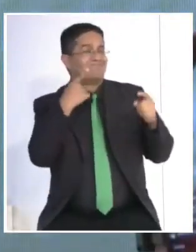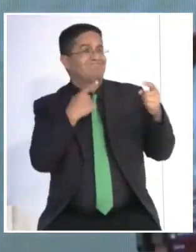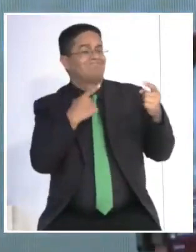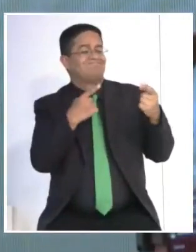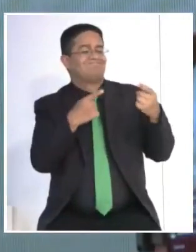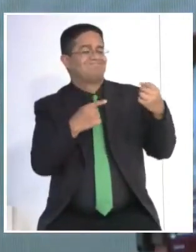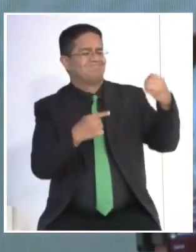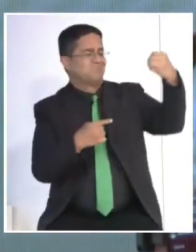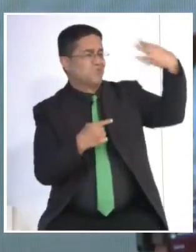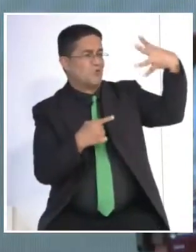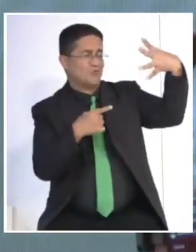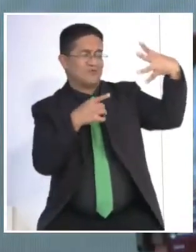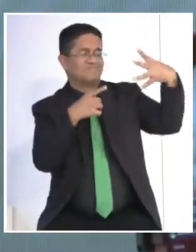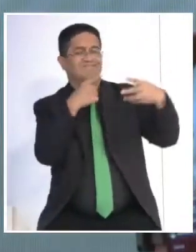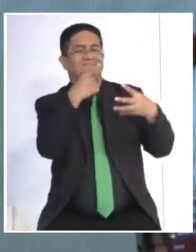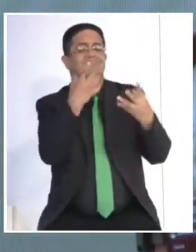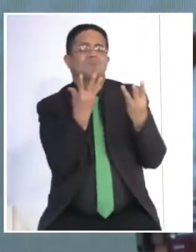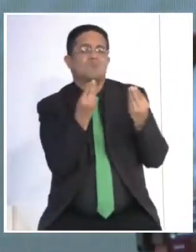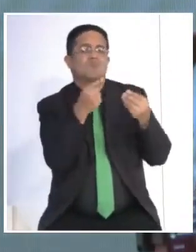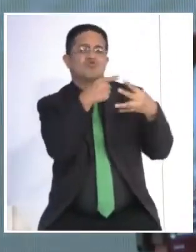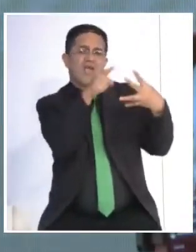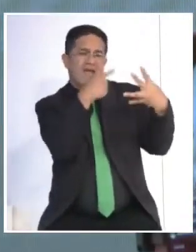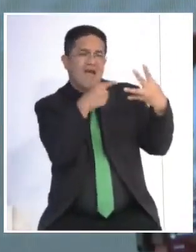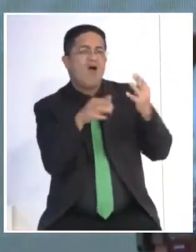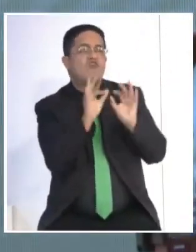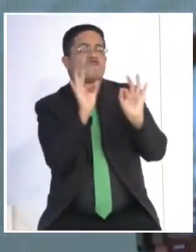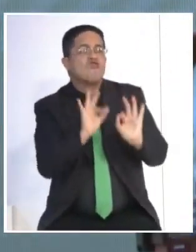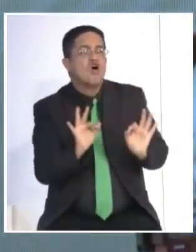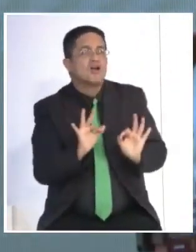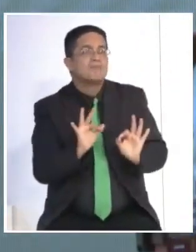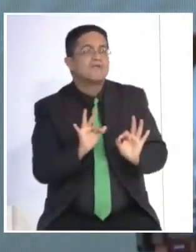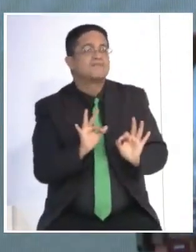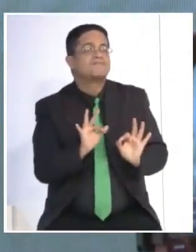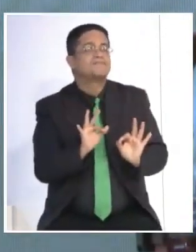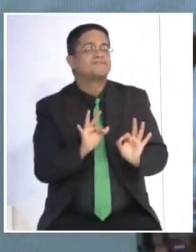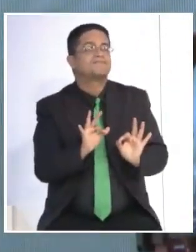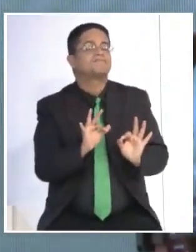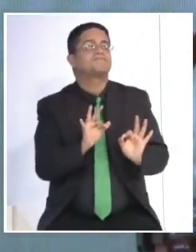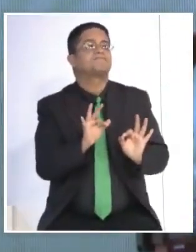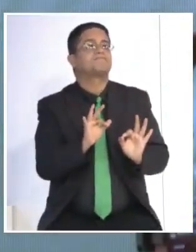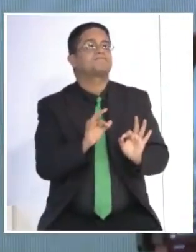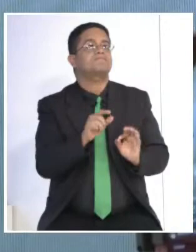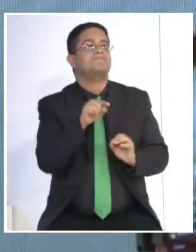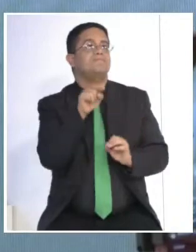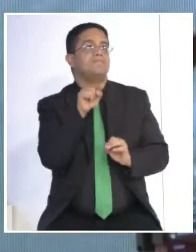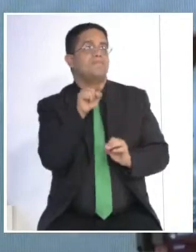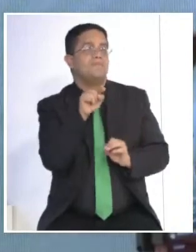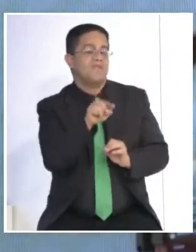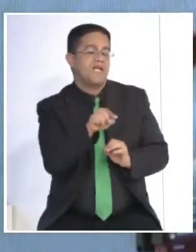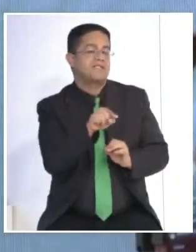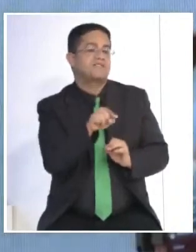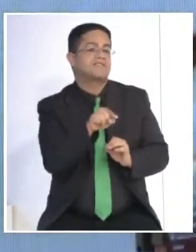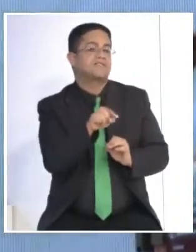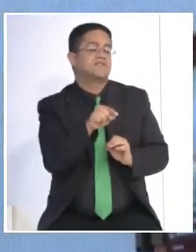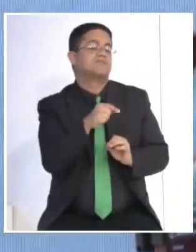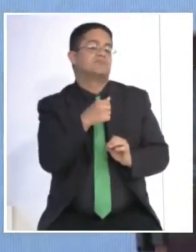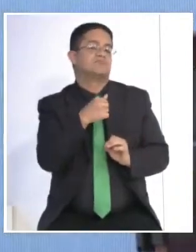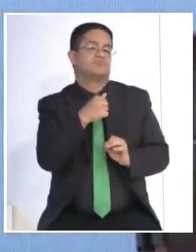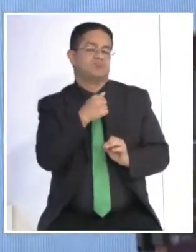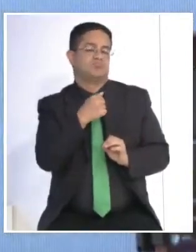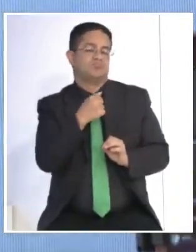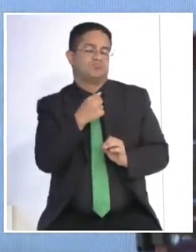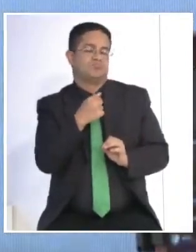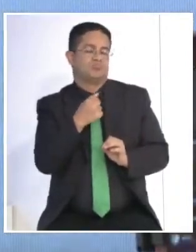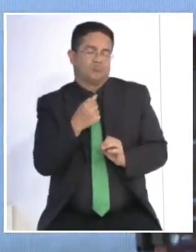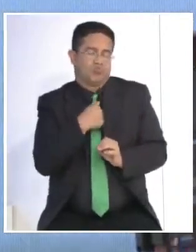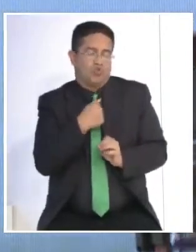muy amplio, ofrece una alta gama de tratamientos. Al tener la especialidad en medicina estética y además de medicina fotónica, yo tengo la particularidad